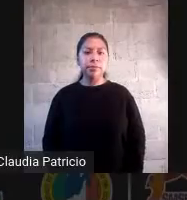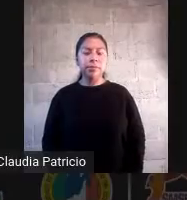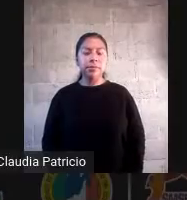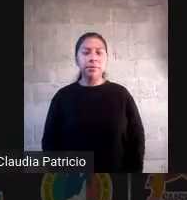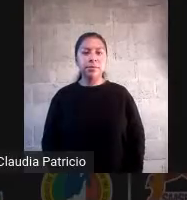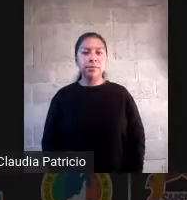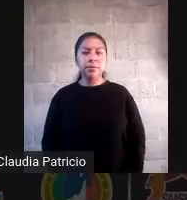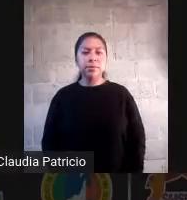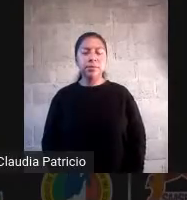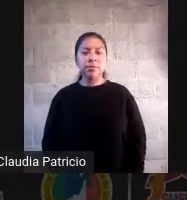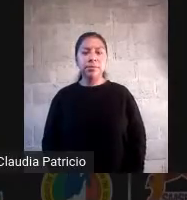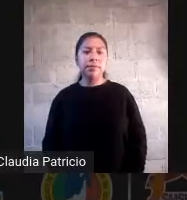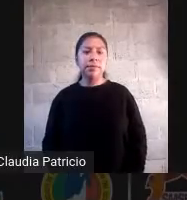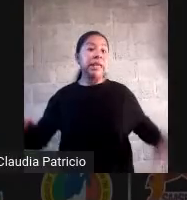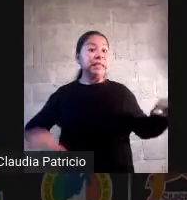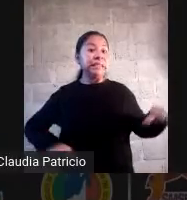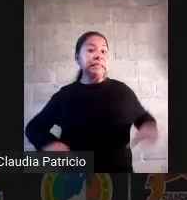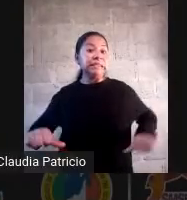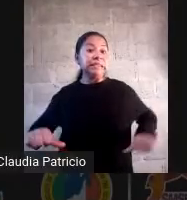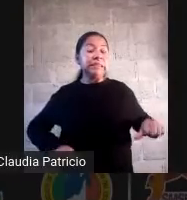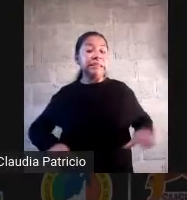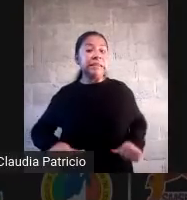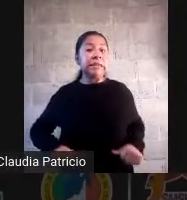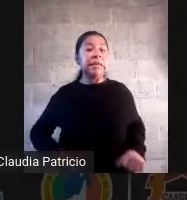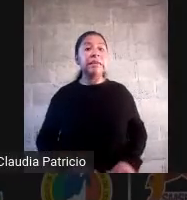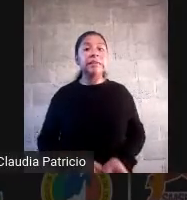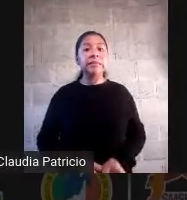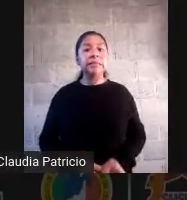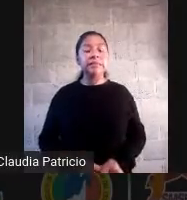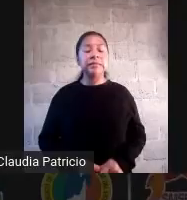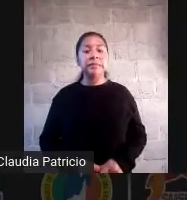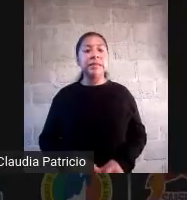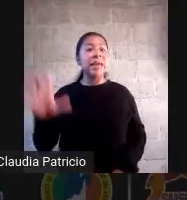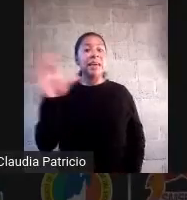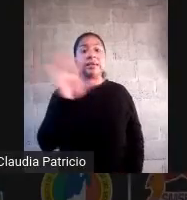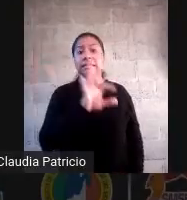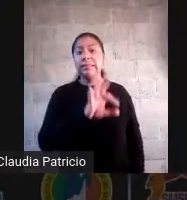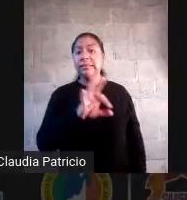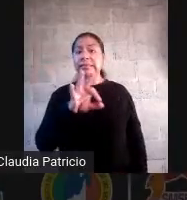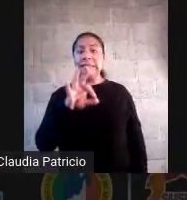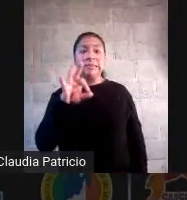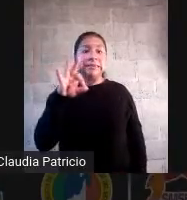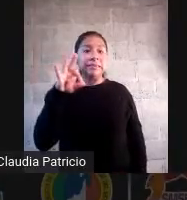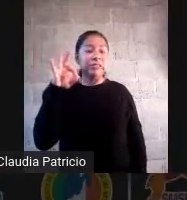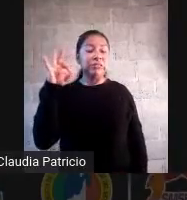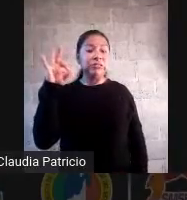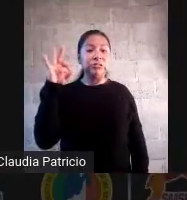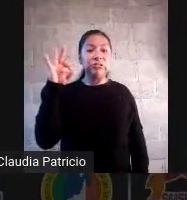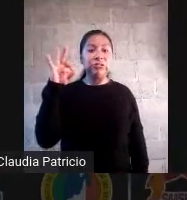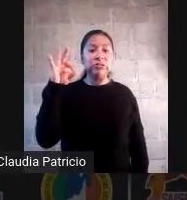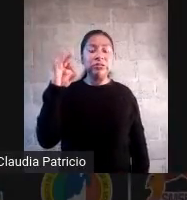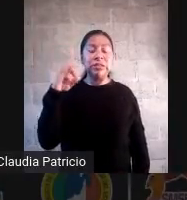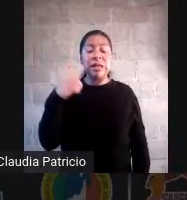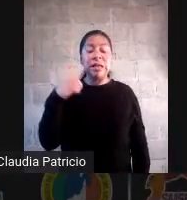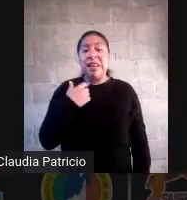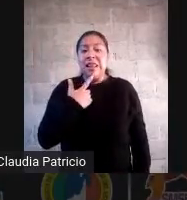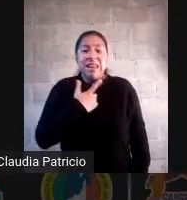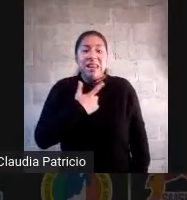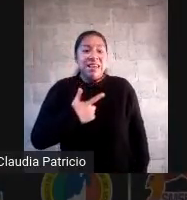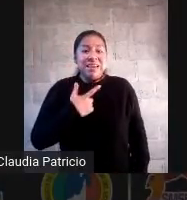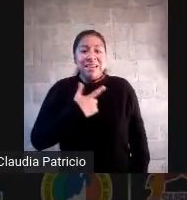despertar o más bien encontrar qué preferencias qué gustos qué